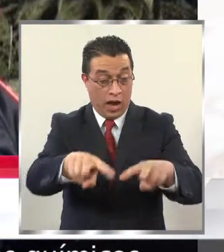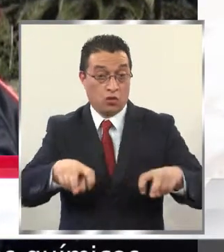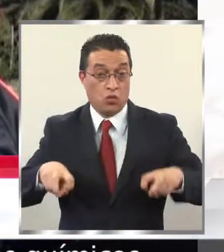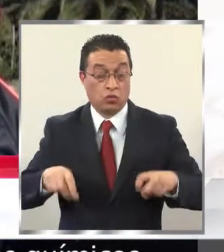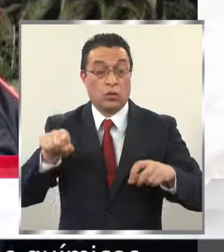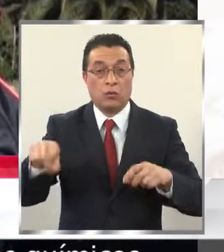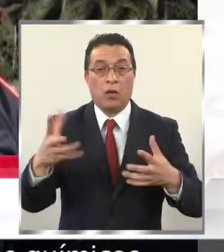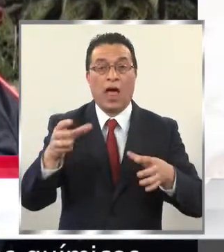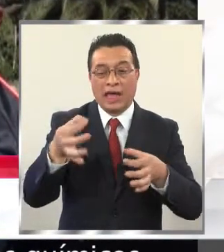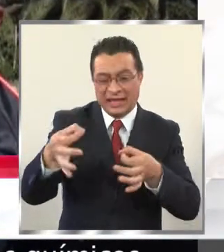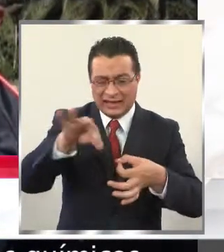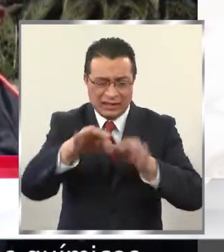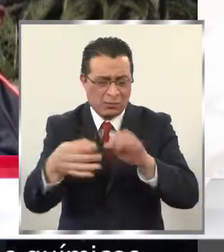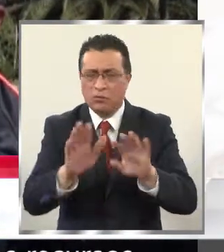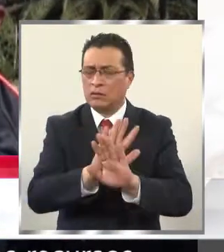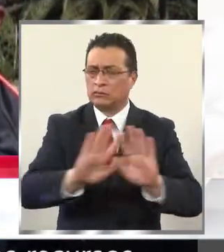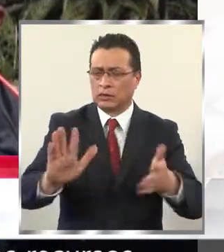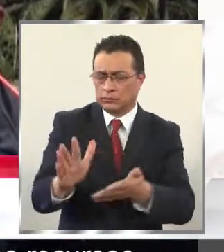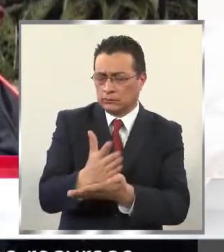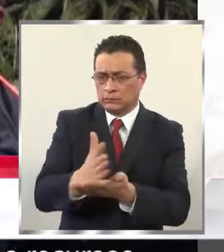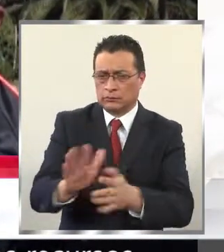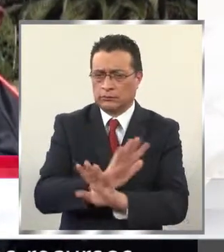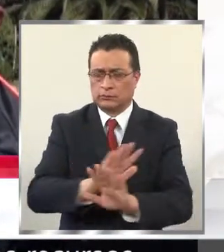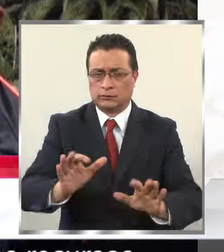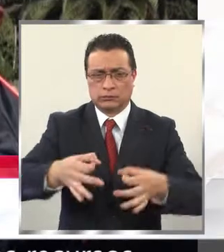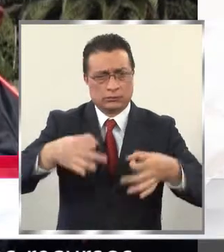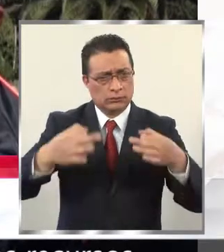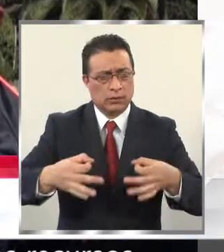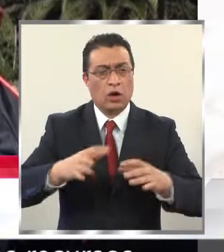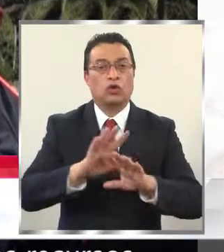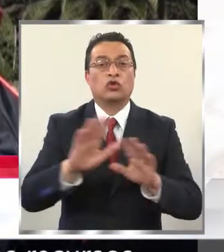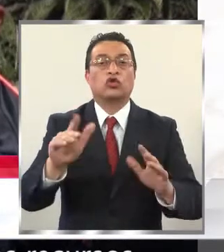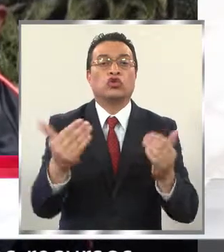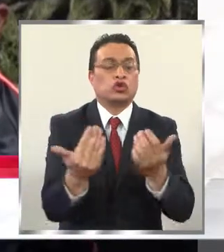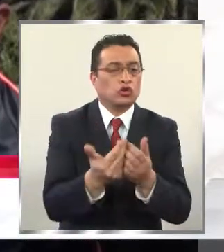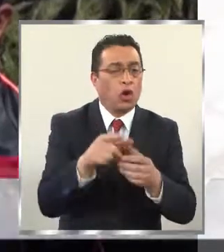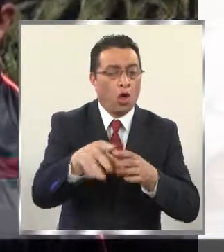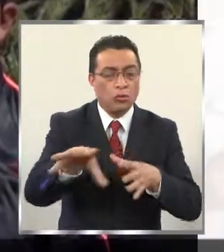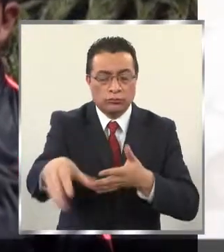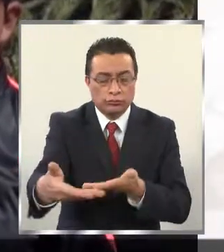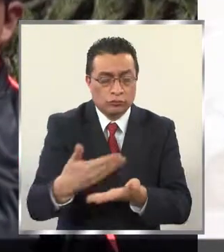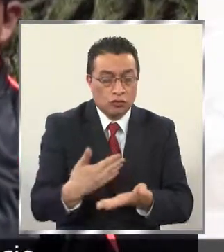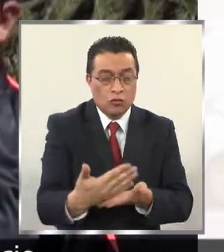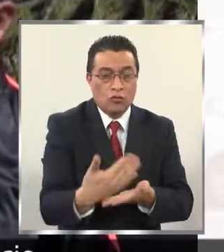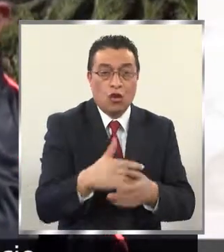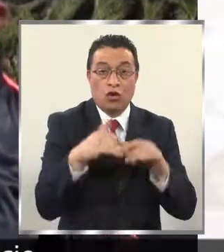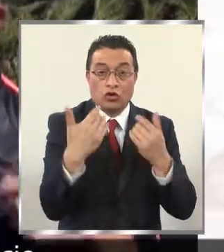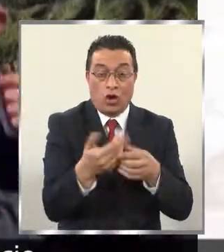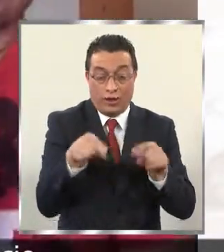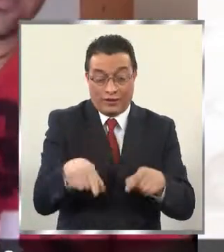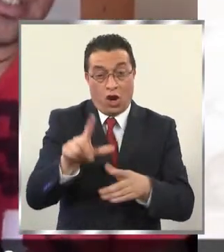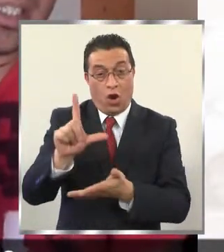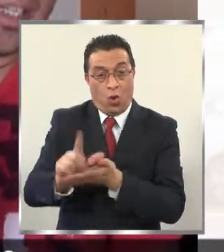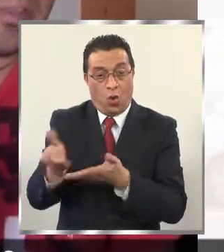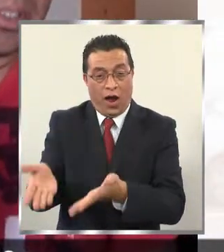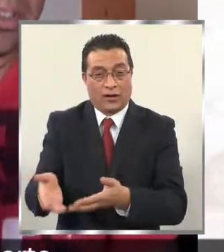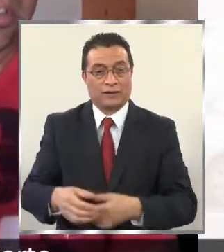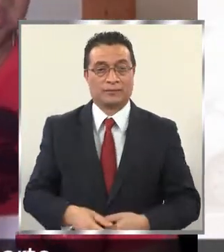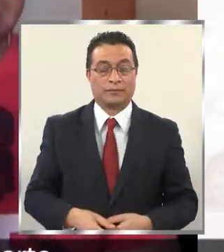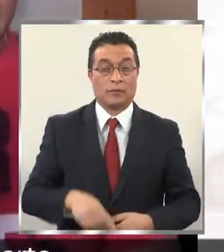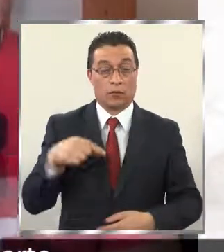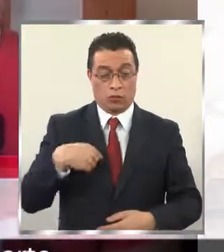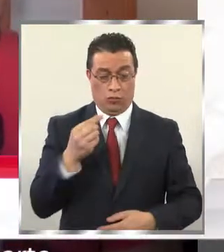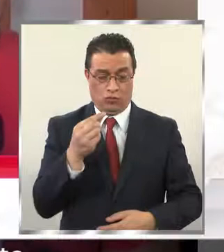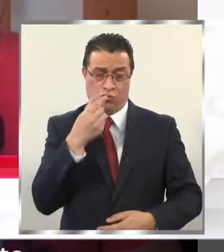utilizamos elementos químicos y tratamos de ocupar todos los recursos que nos entrega por lo menos este espacio. Yo estoy recién llegado,